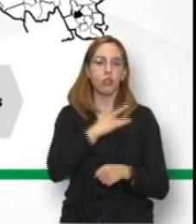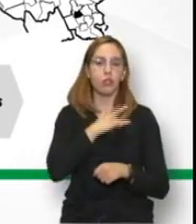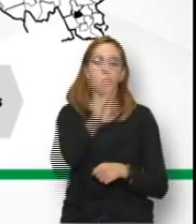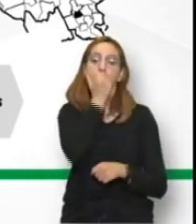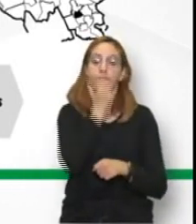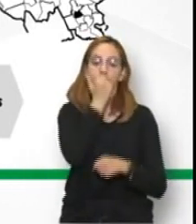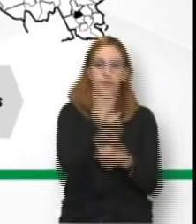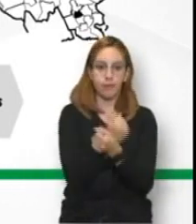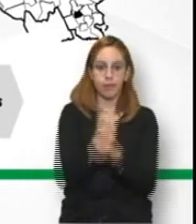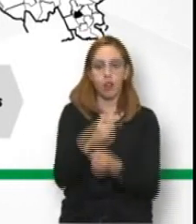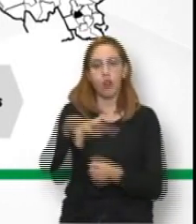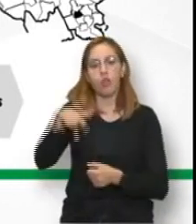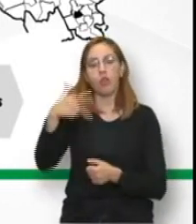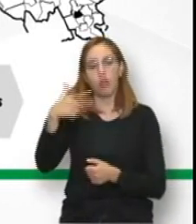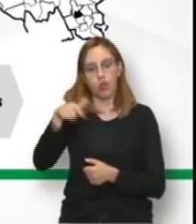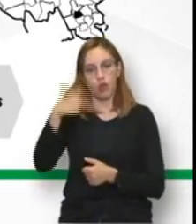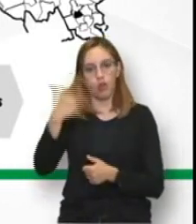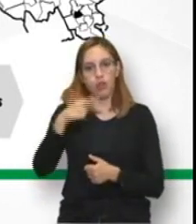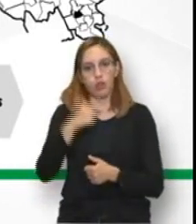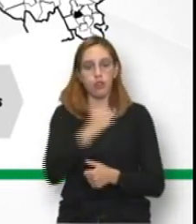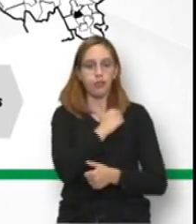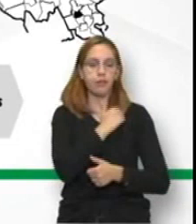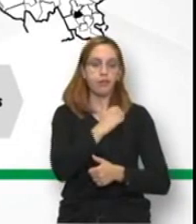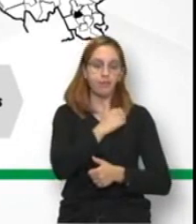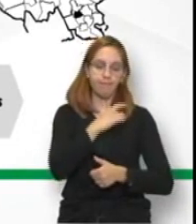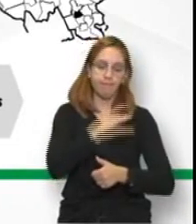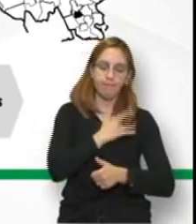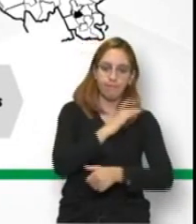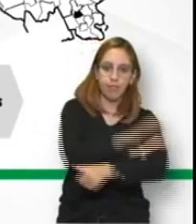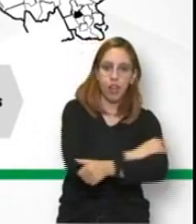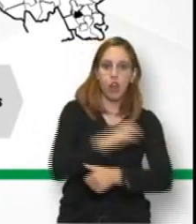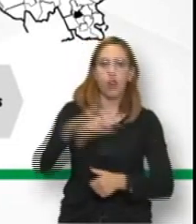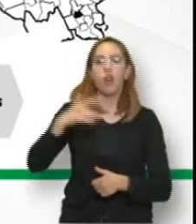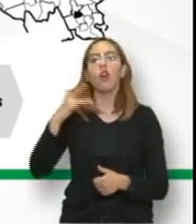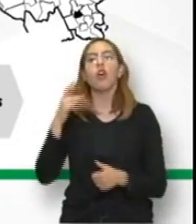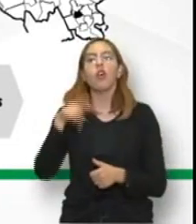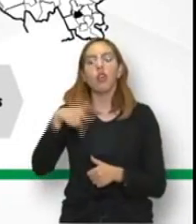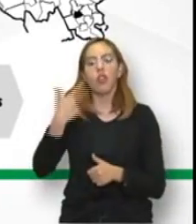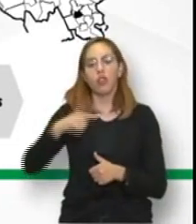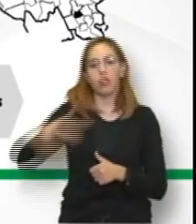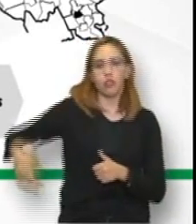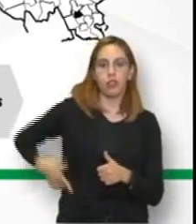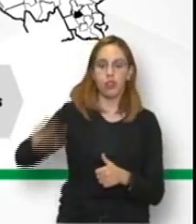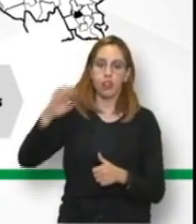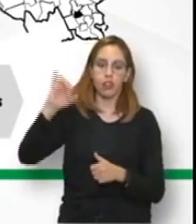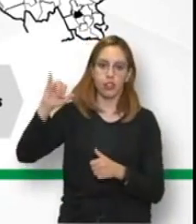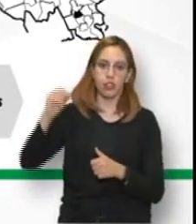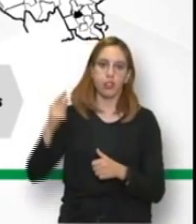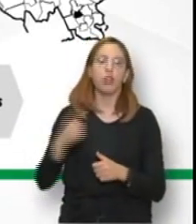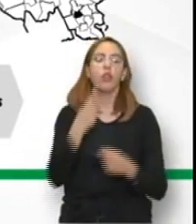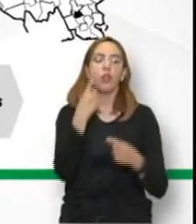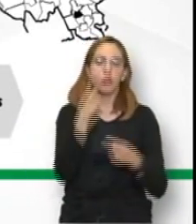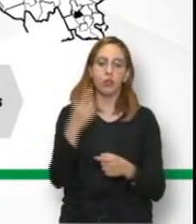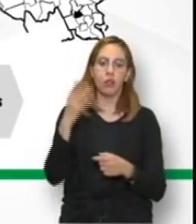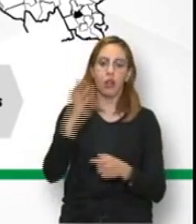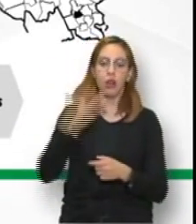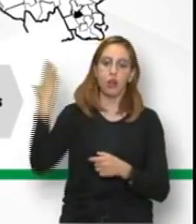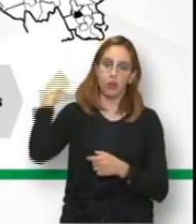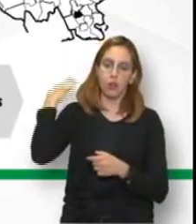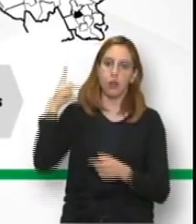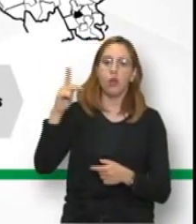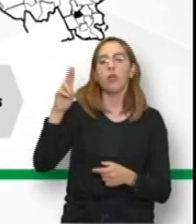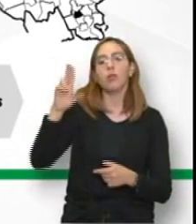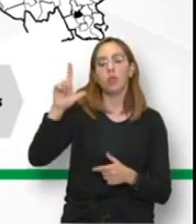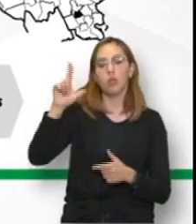12 hipertensión 2 enfermedad renal crónica 2 obesidad y una persona más enfermedad pulmonar de las residencias de